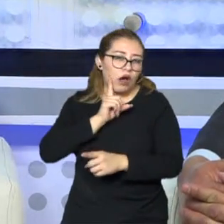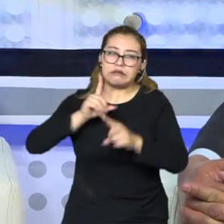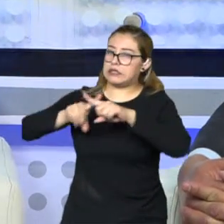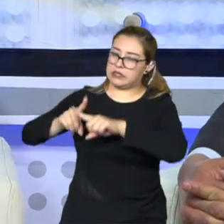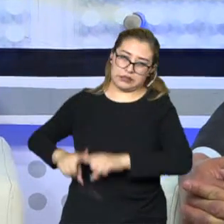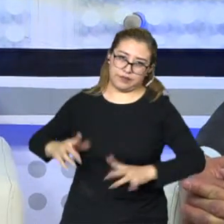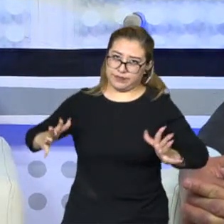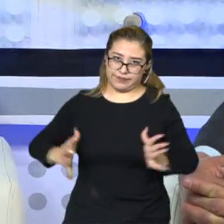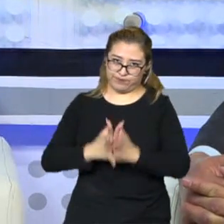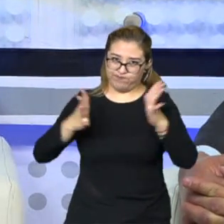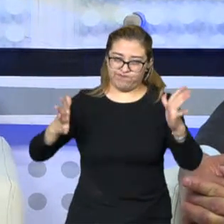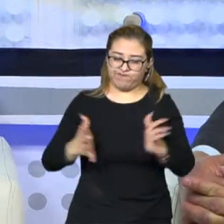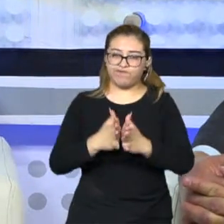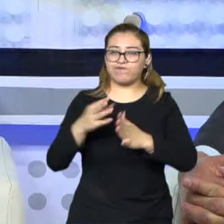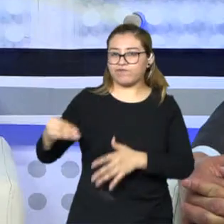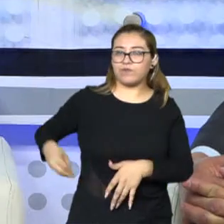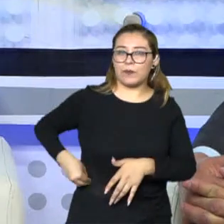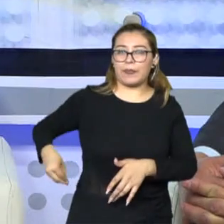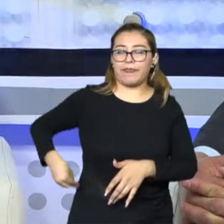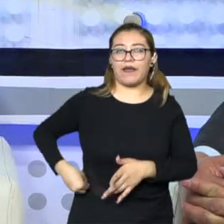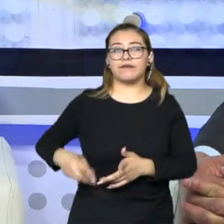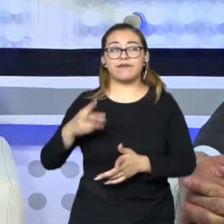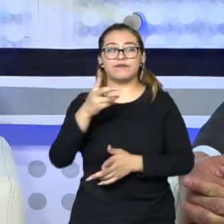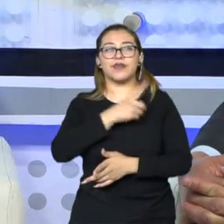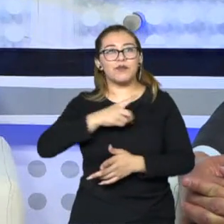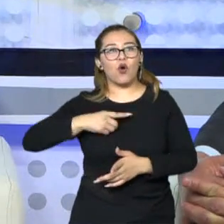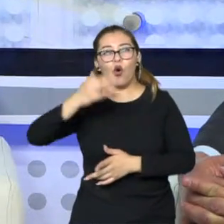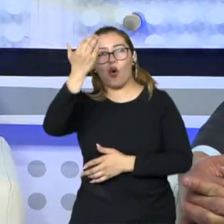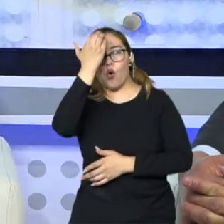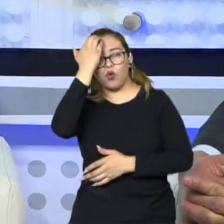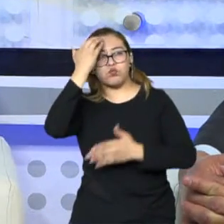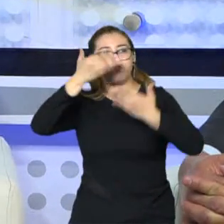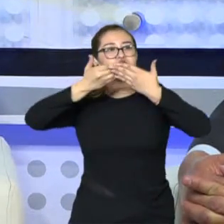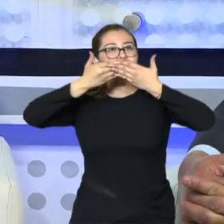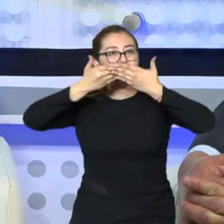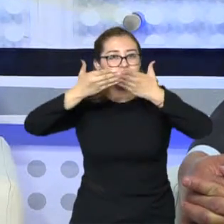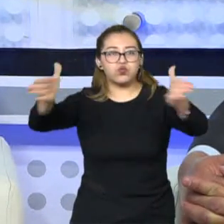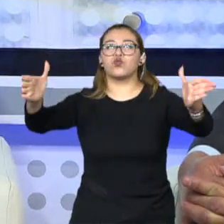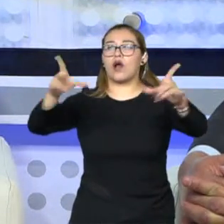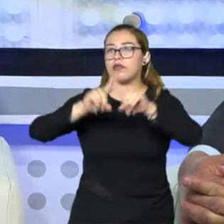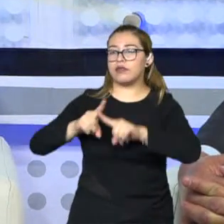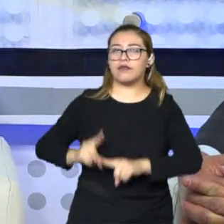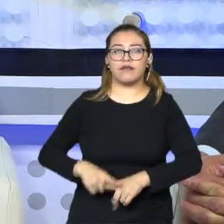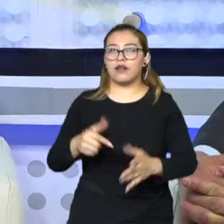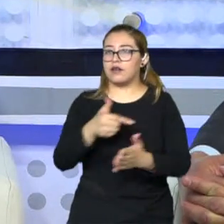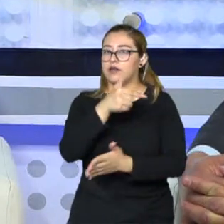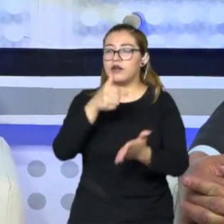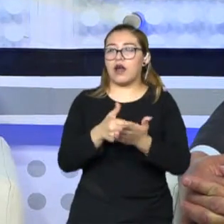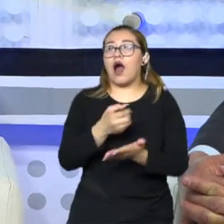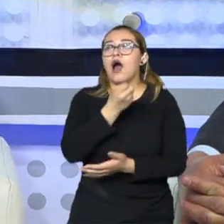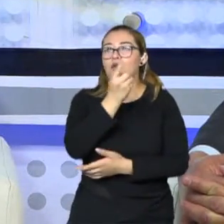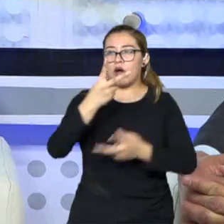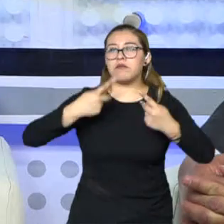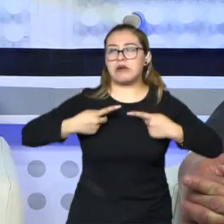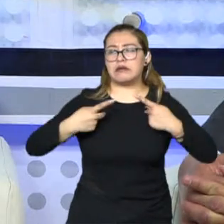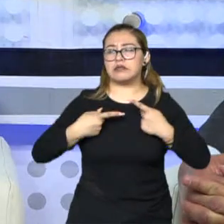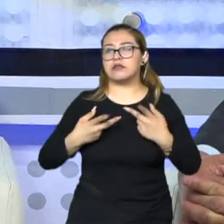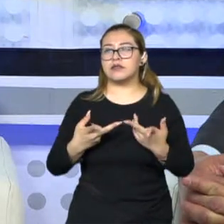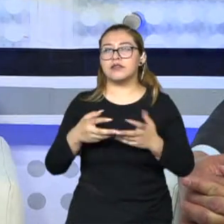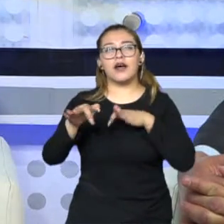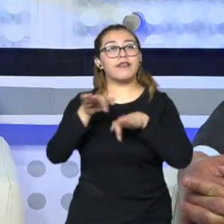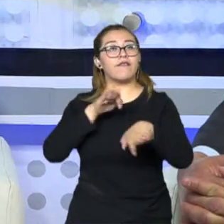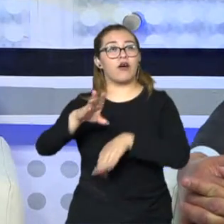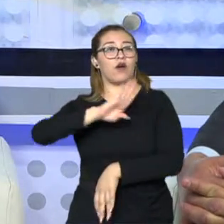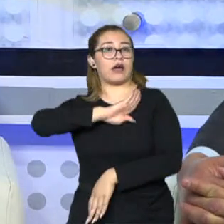sí necesitamos salirnos un poquito más de nuestra burbuja, y conocer lo que se está haciendo, hay quienes reconocen la labor que se ha efectuado en